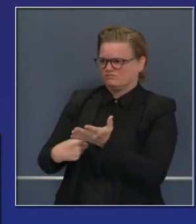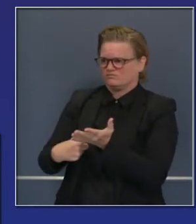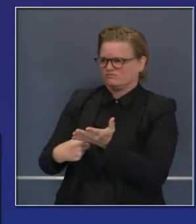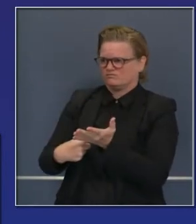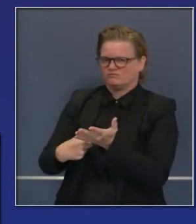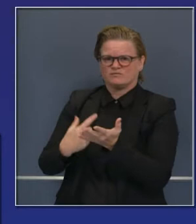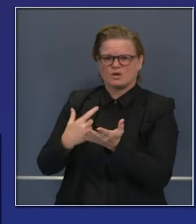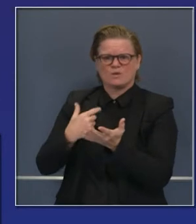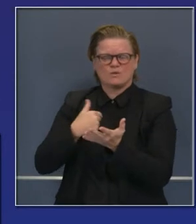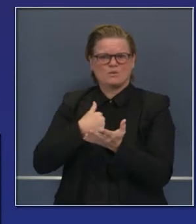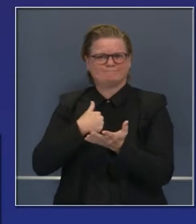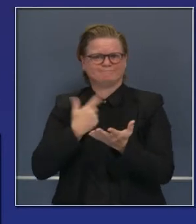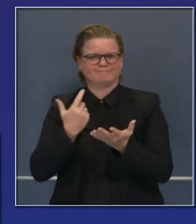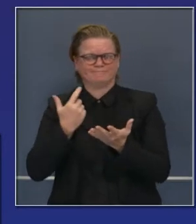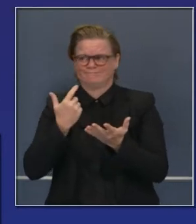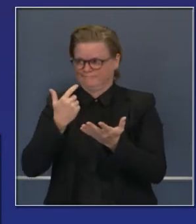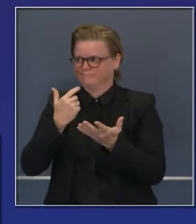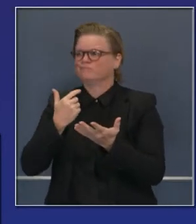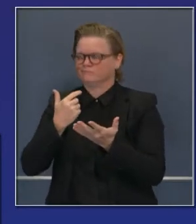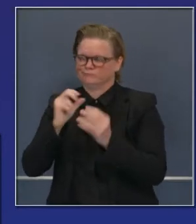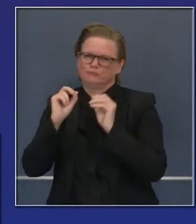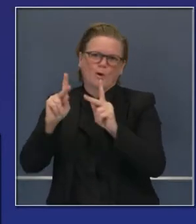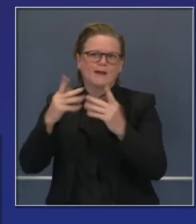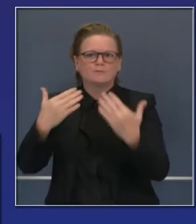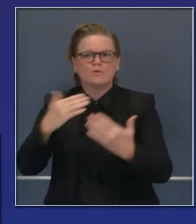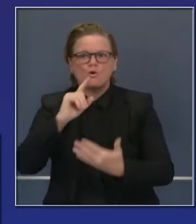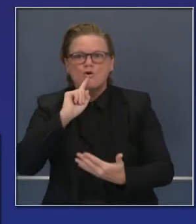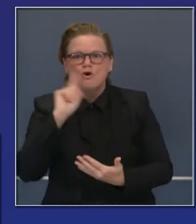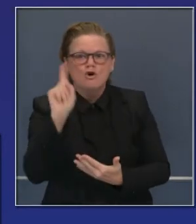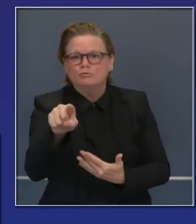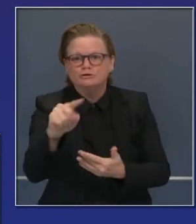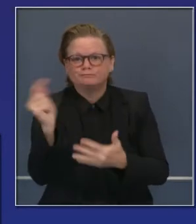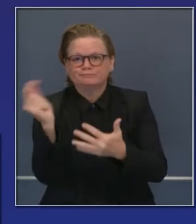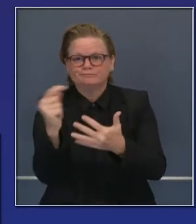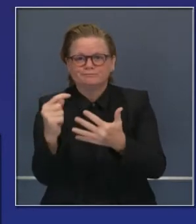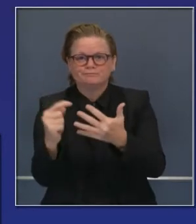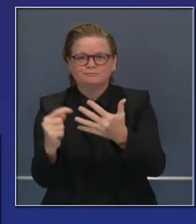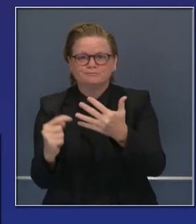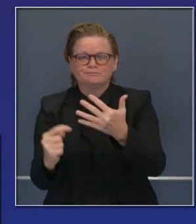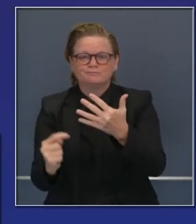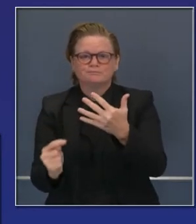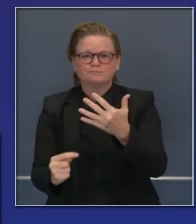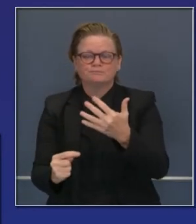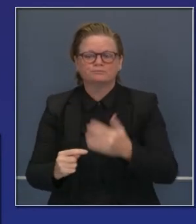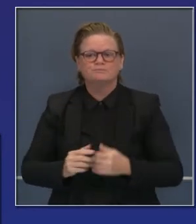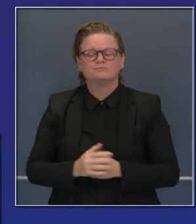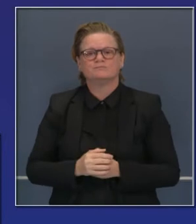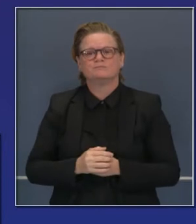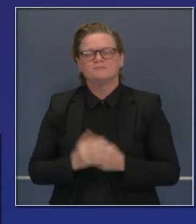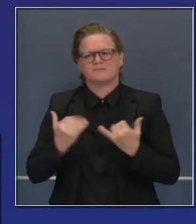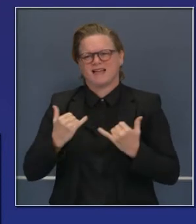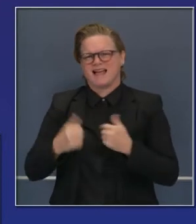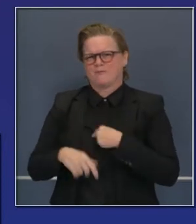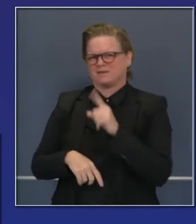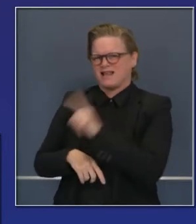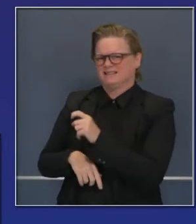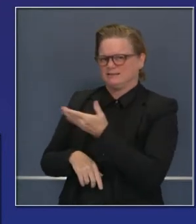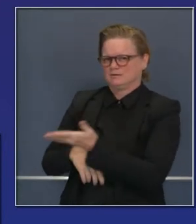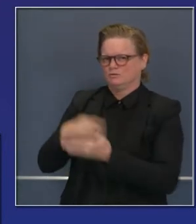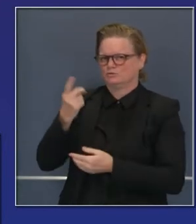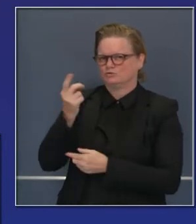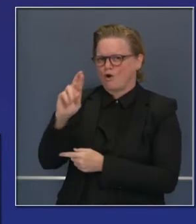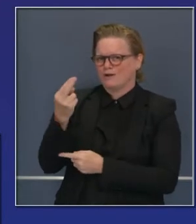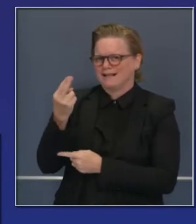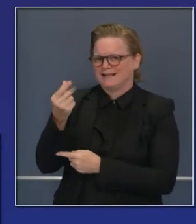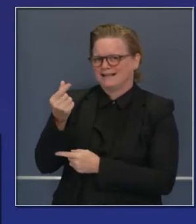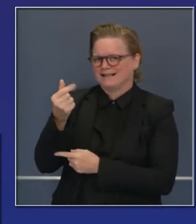con las que hemos trabajado en tiempo real. Ya que me parece que este es un punto tan importante para recalcar, Dr. Galli, tal vez pueda usted